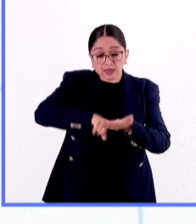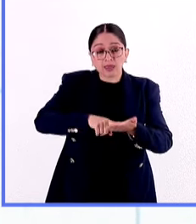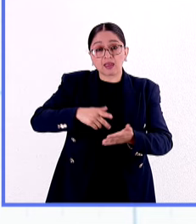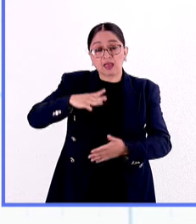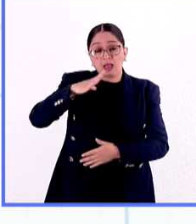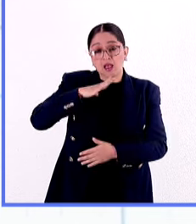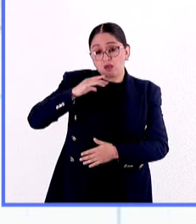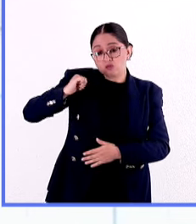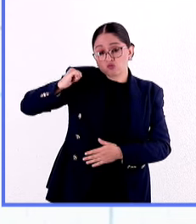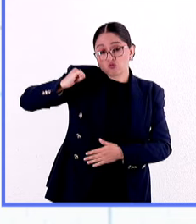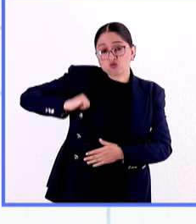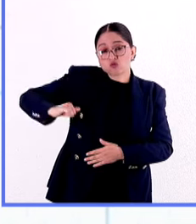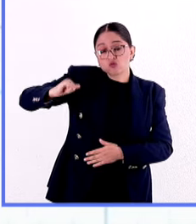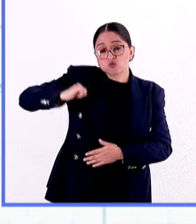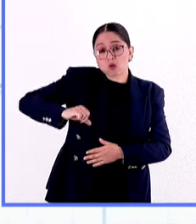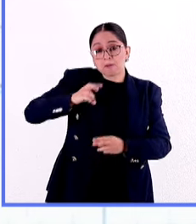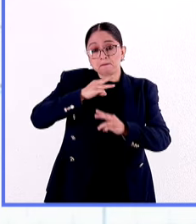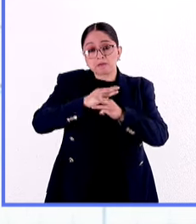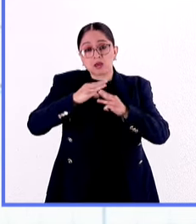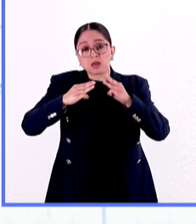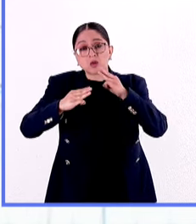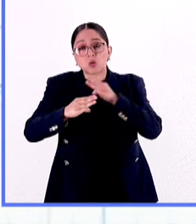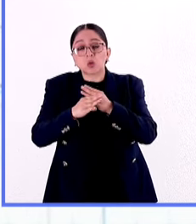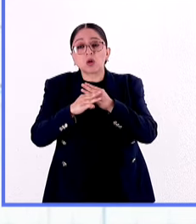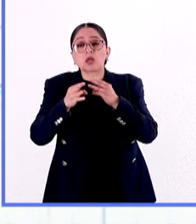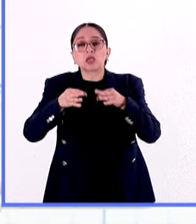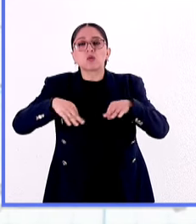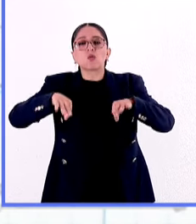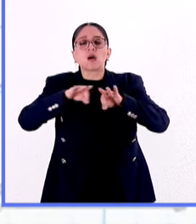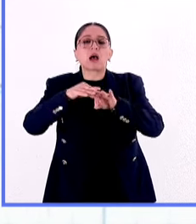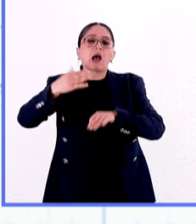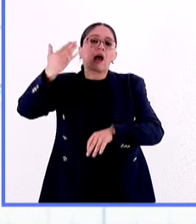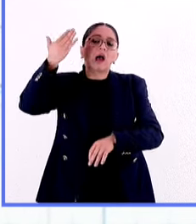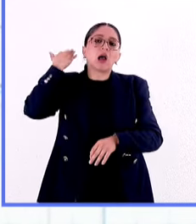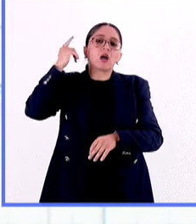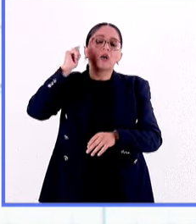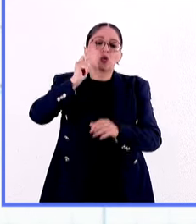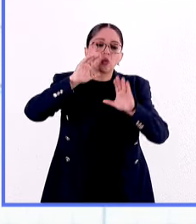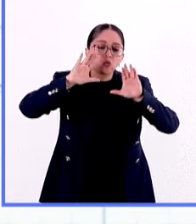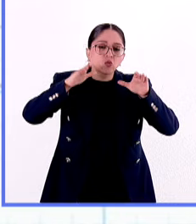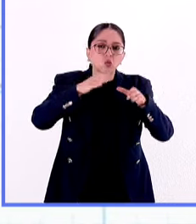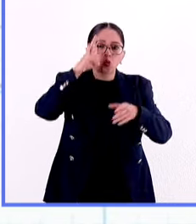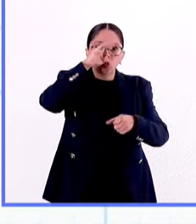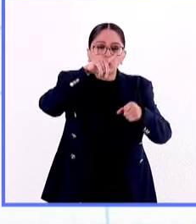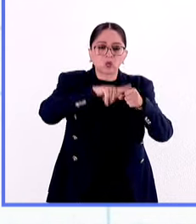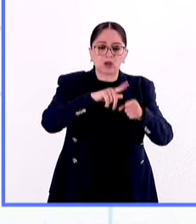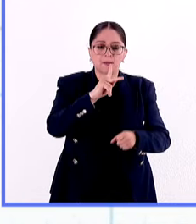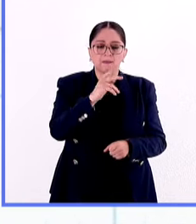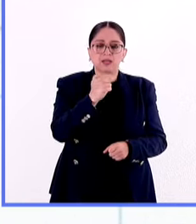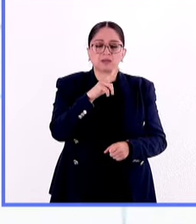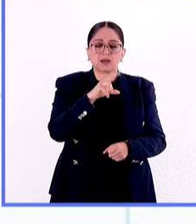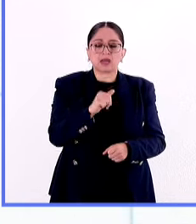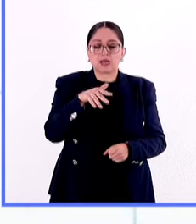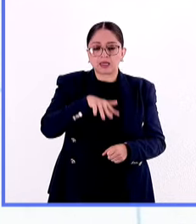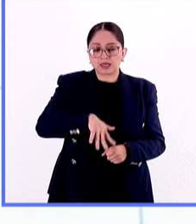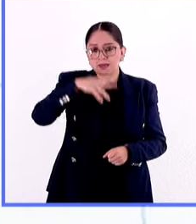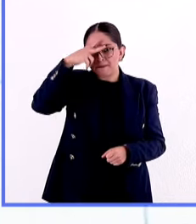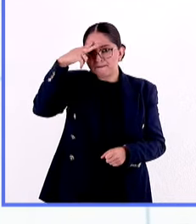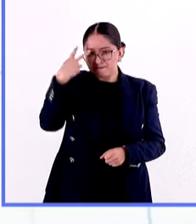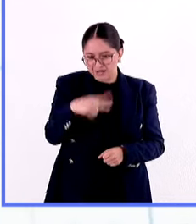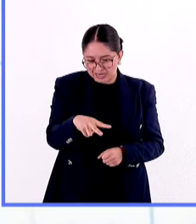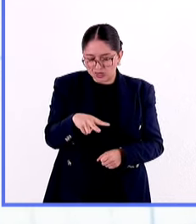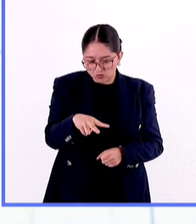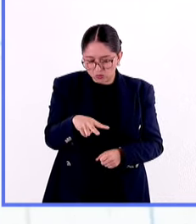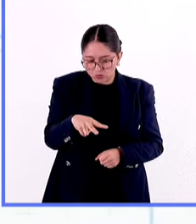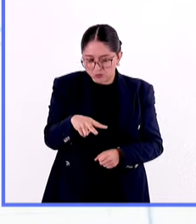de gran importancia para entender las culturas prehispánicas en el Valle de México. Ahí tal vez podemos